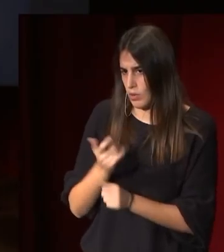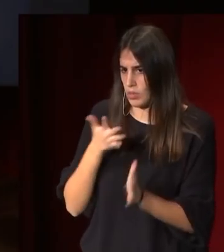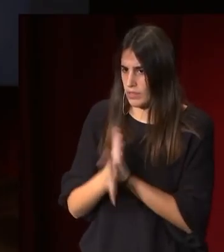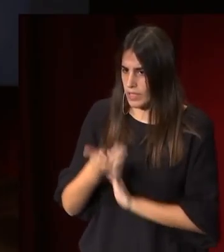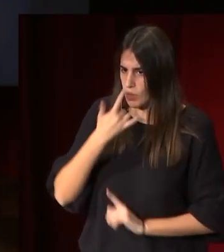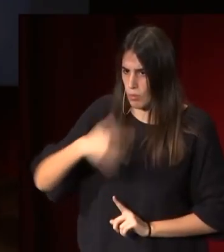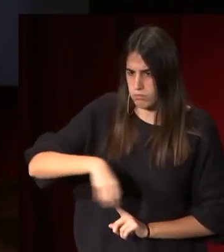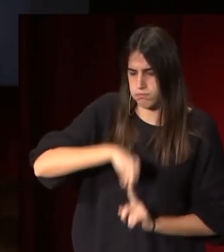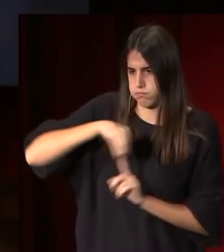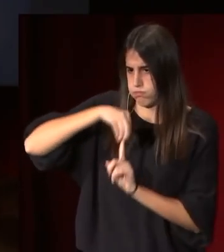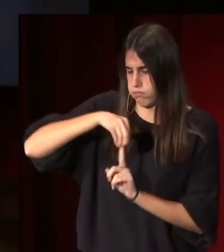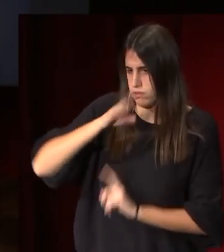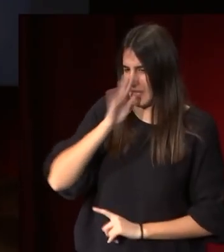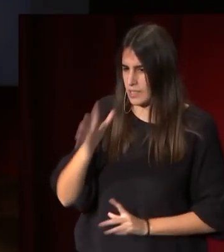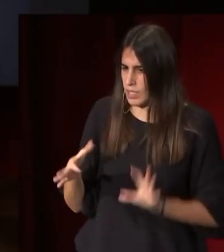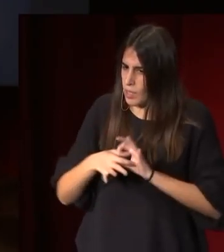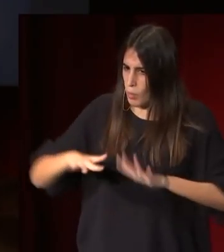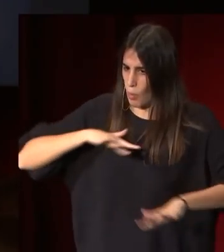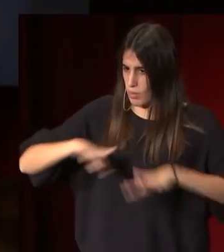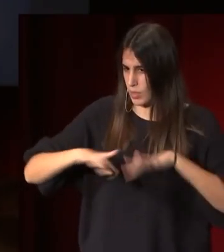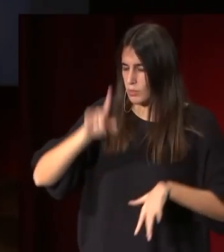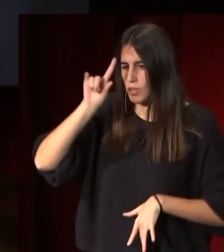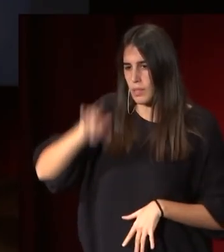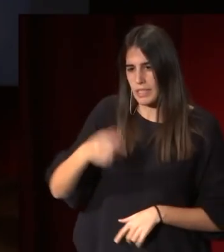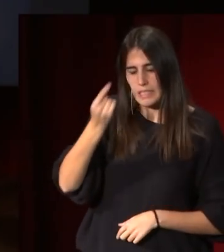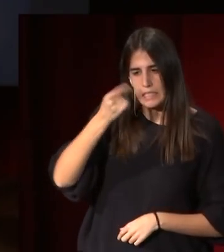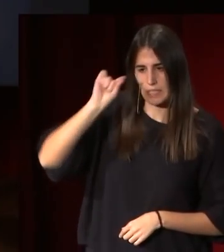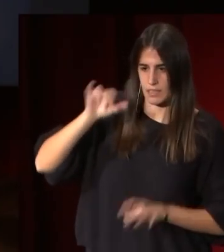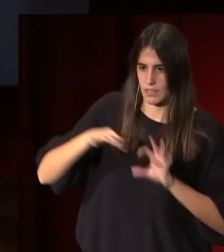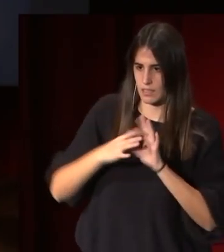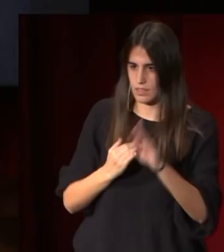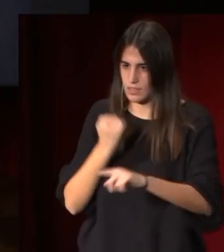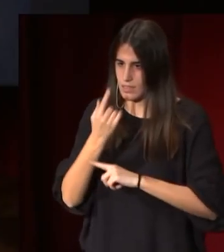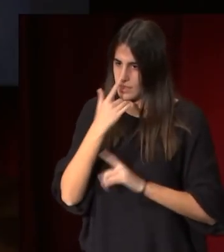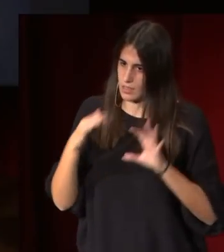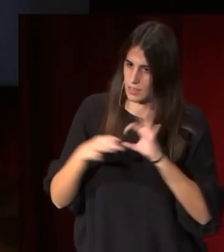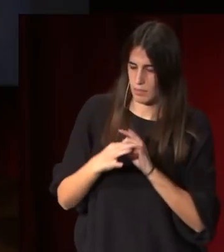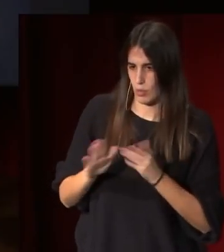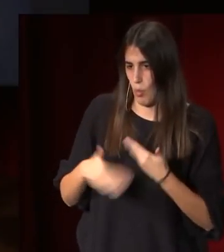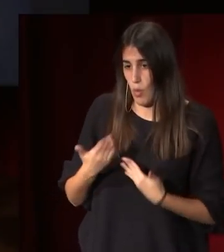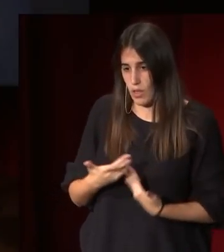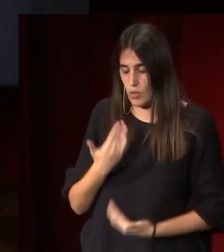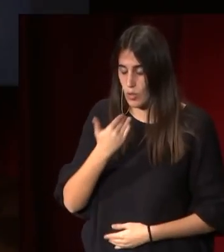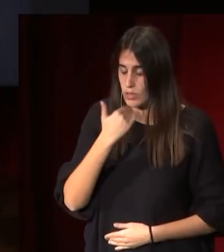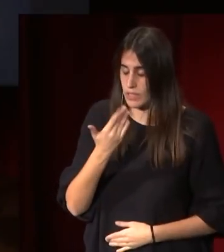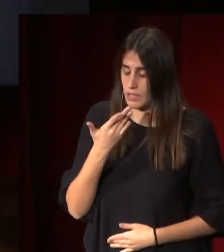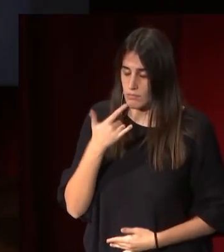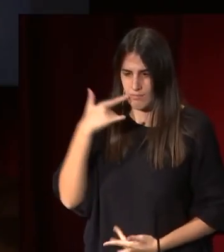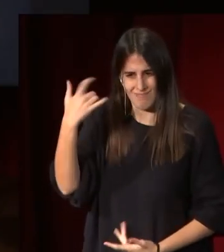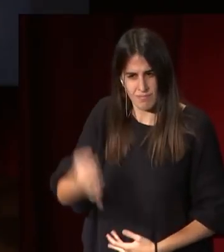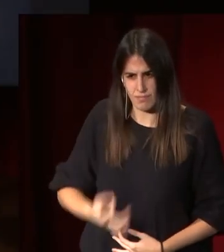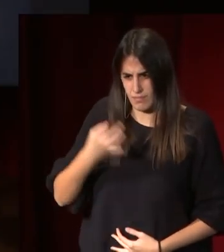ponderación clásica en los movimientos, pero con un ligero contraposto muy praxiteliano, que es algo que va a aparecer